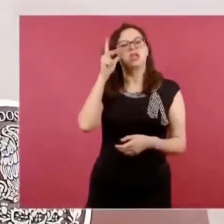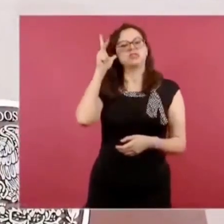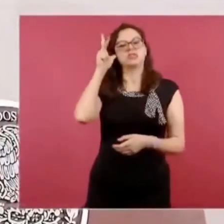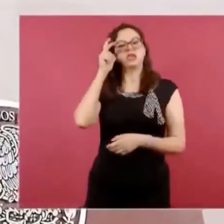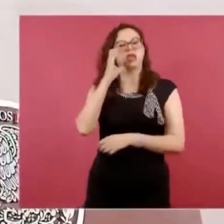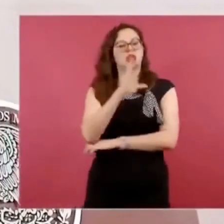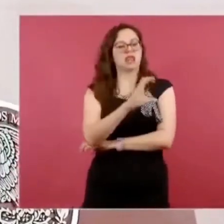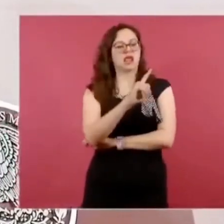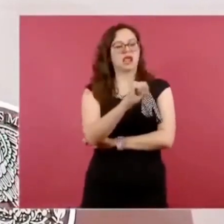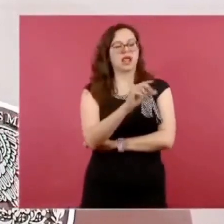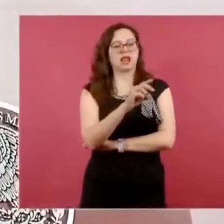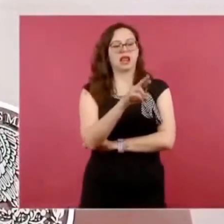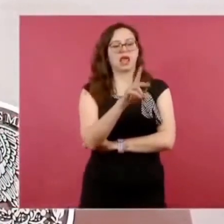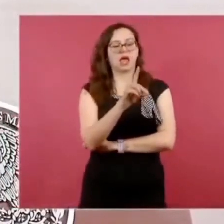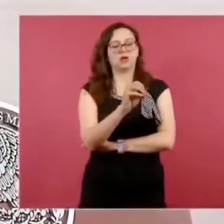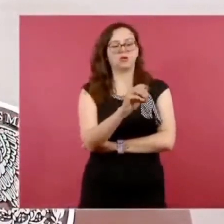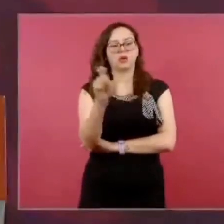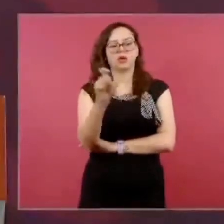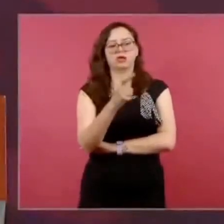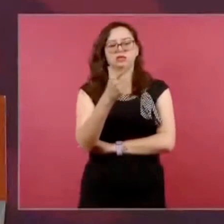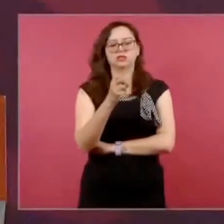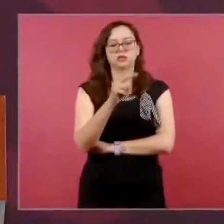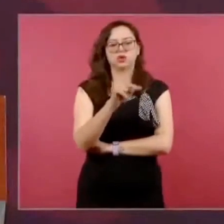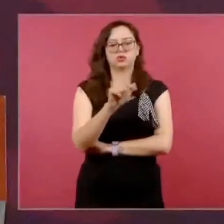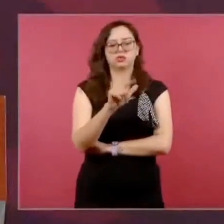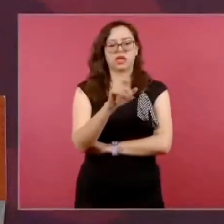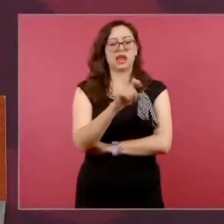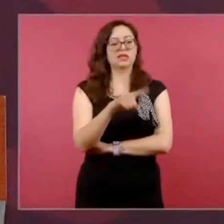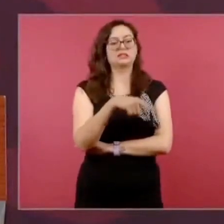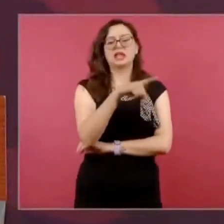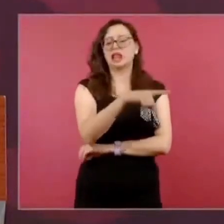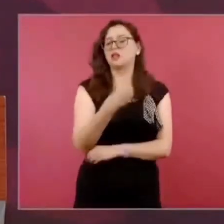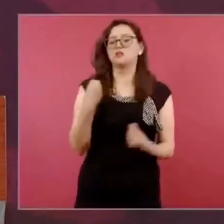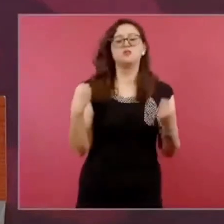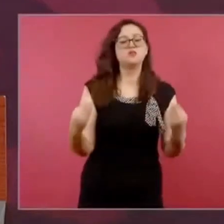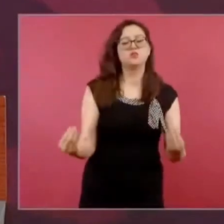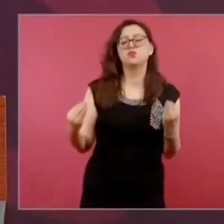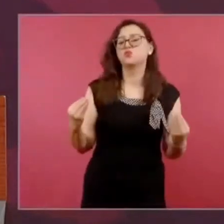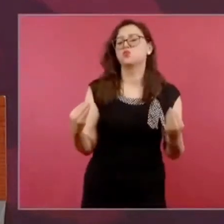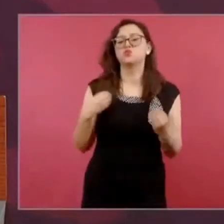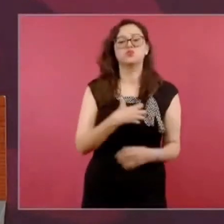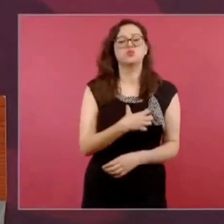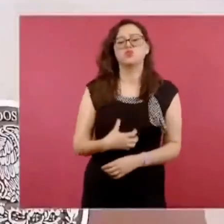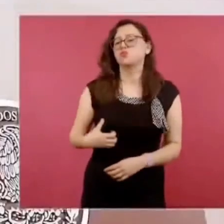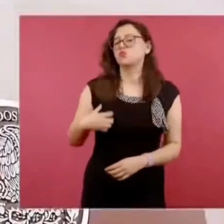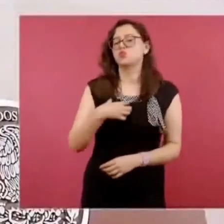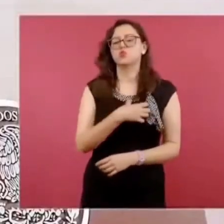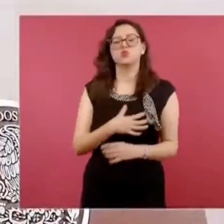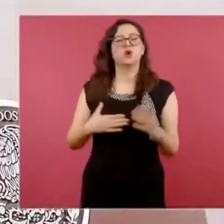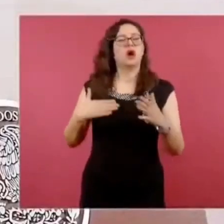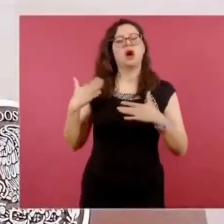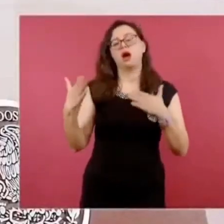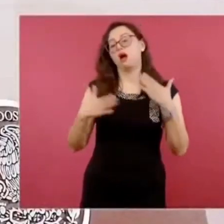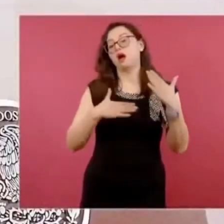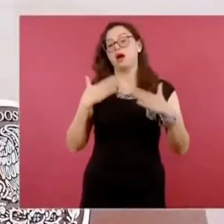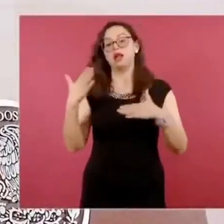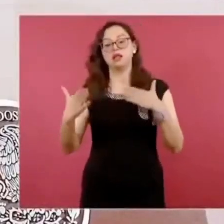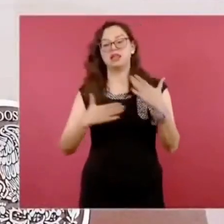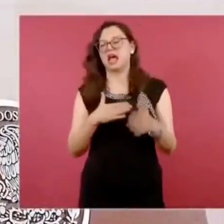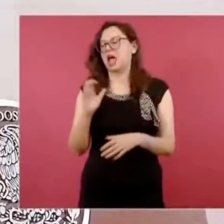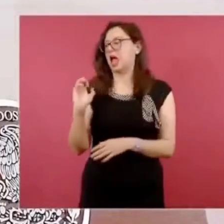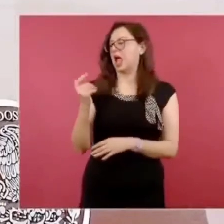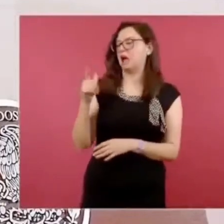de Claudio X. González, que está contentísimo porque voy